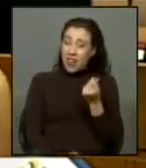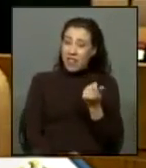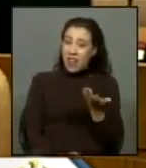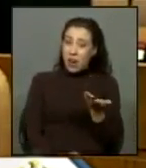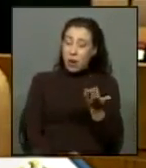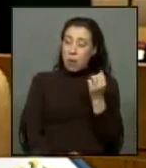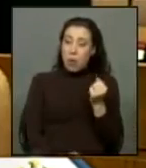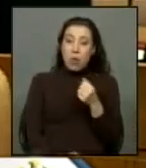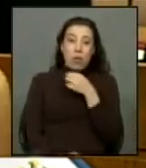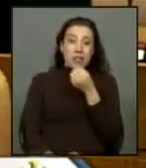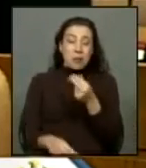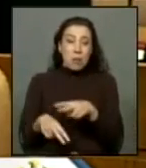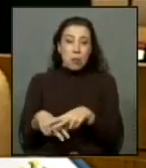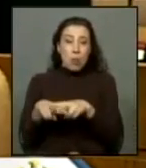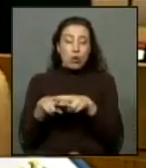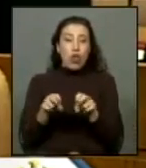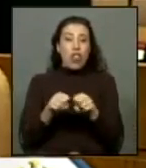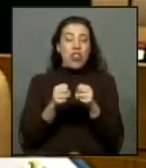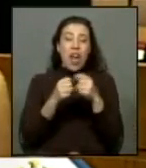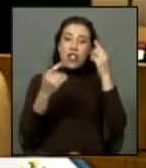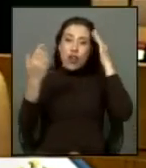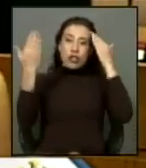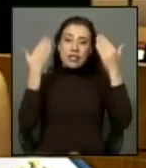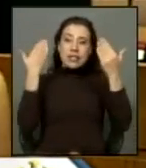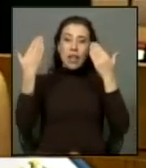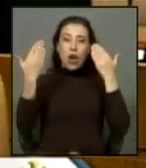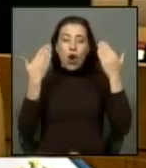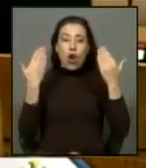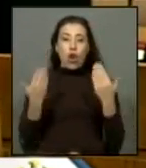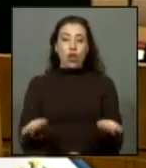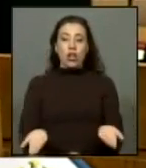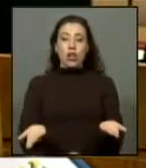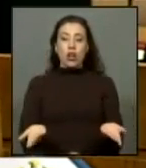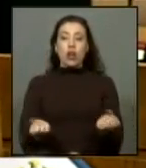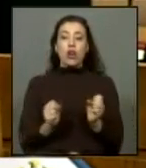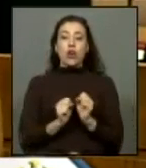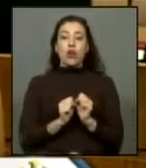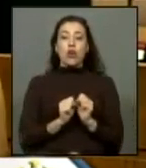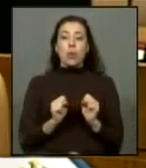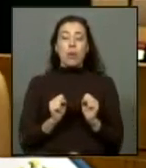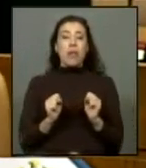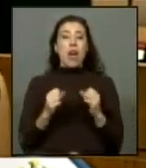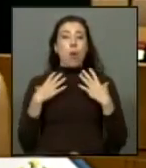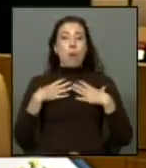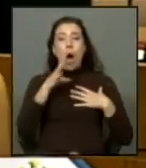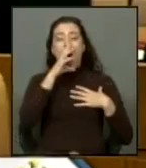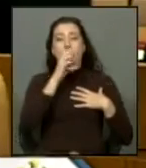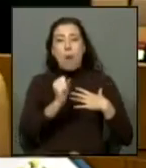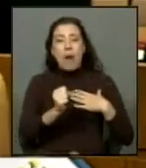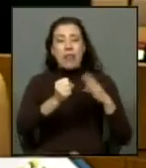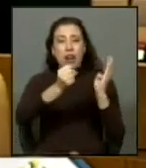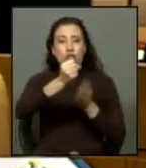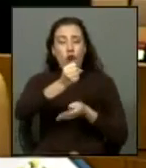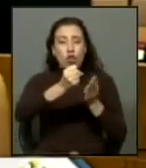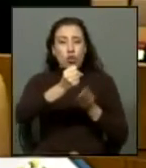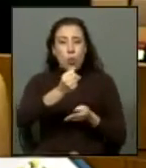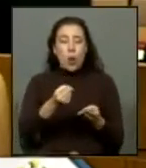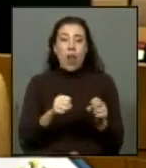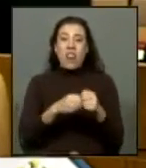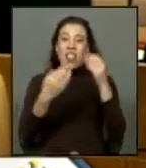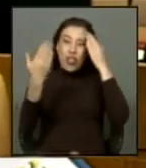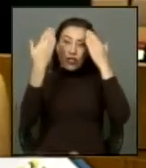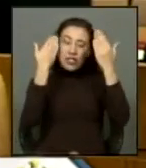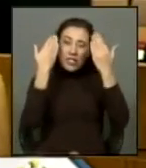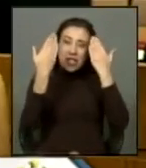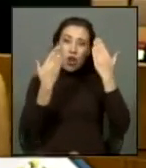podemos ponerle un monto el daño psicológico muy bien que nadie ha podido su cuerpo resistir las torturas el daño psicológico